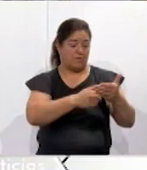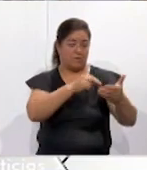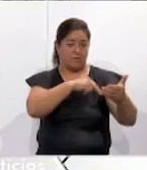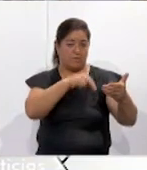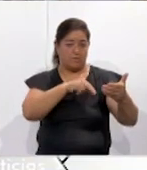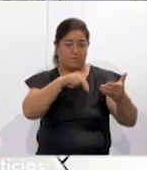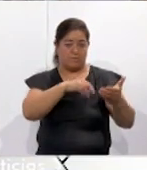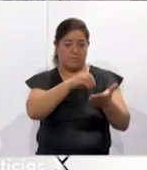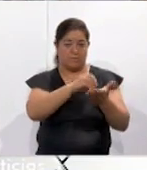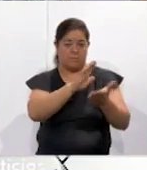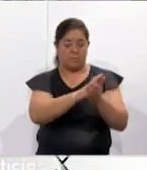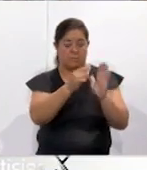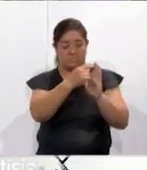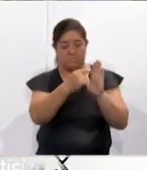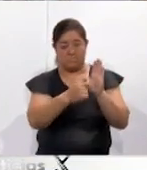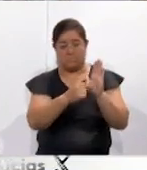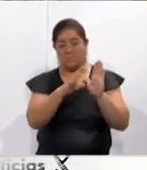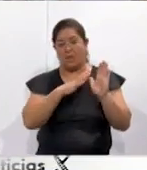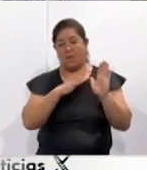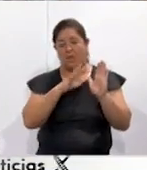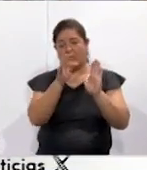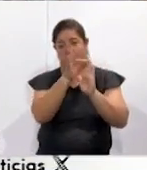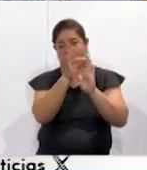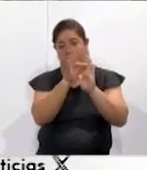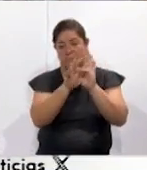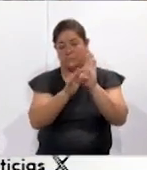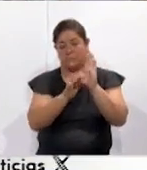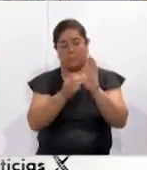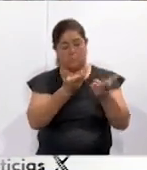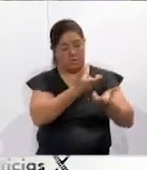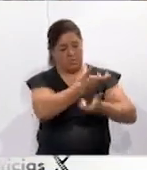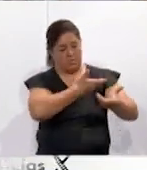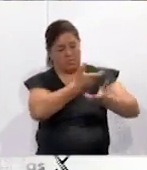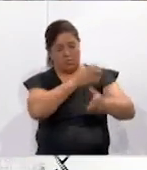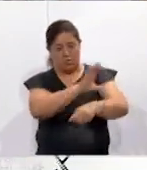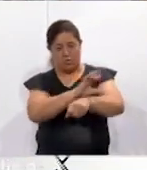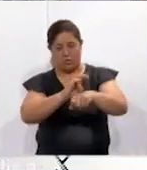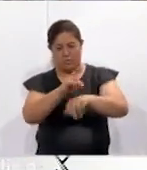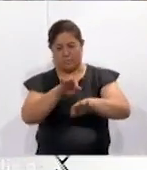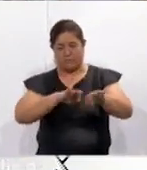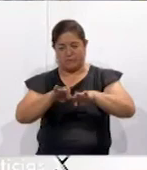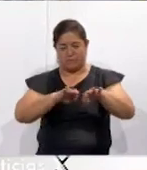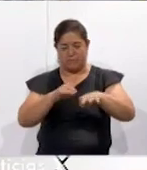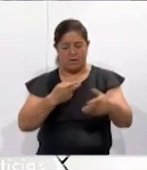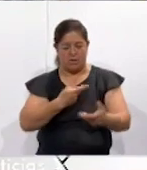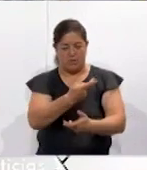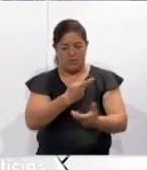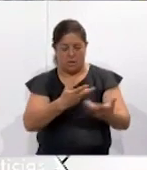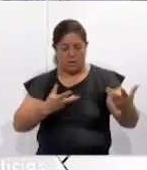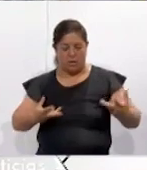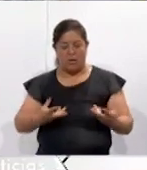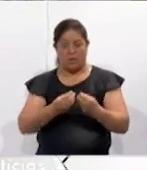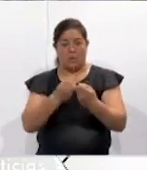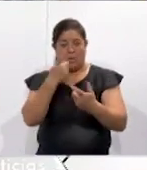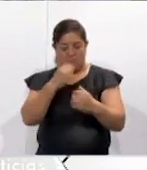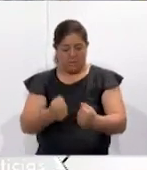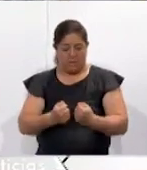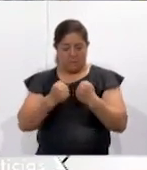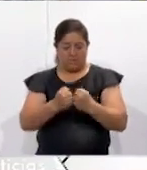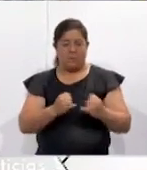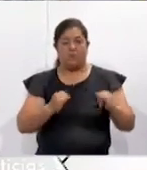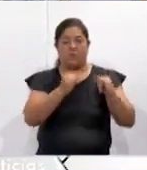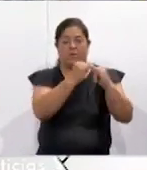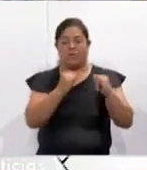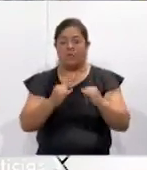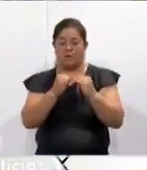se van a establecer las bases y mecanismos para coordinarnos y trabajar de manera conjunta para poder seguir fortaleciendo ambos institutos.